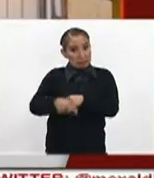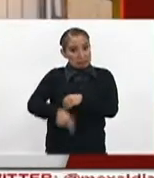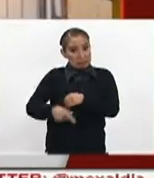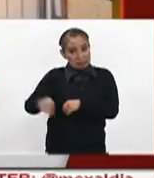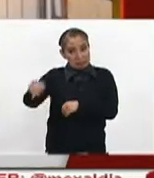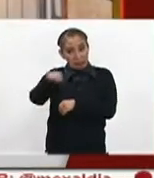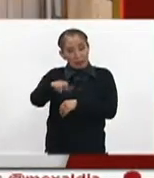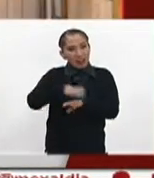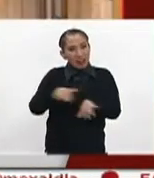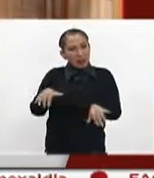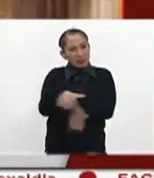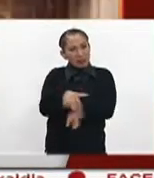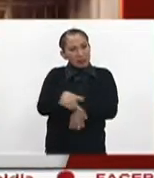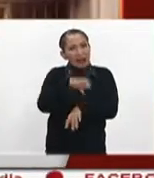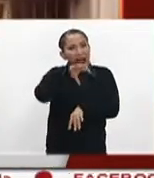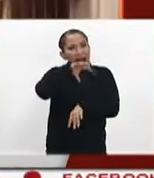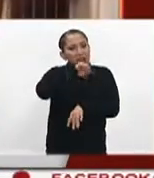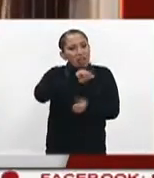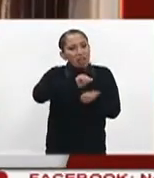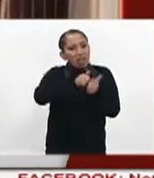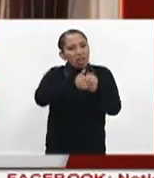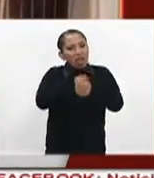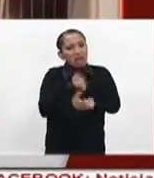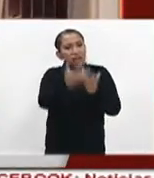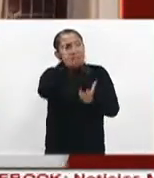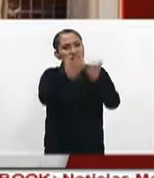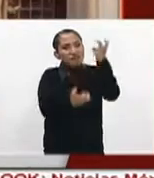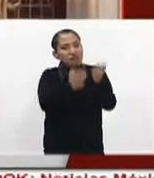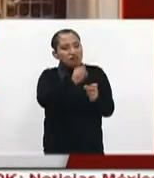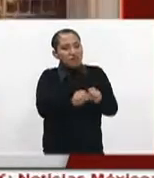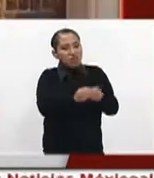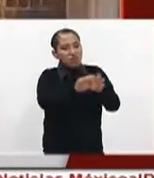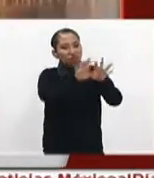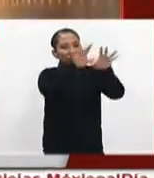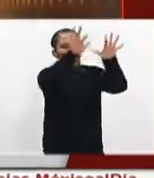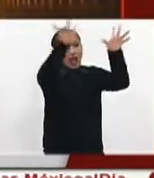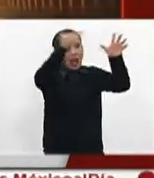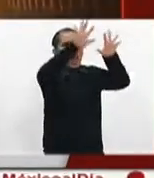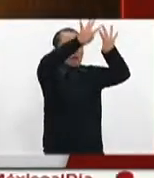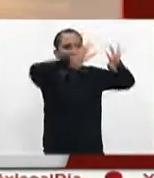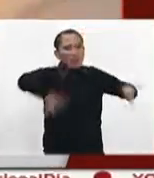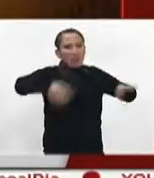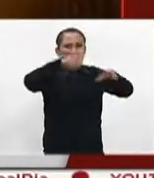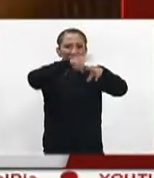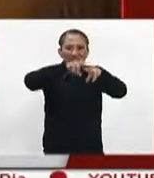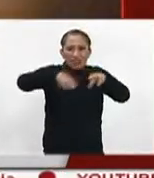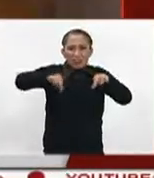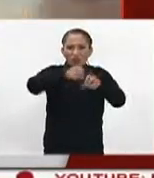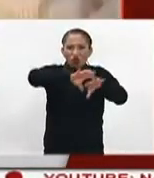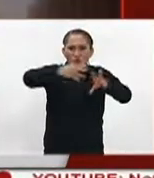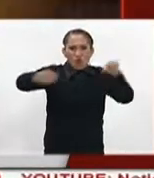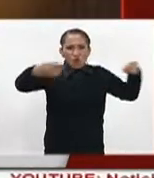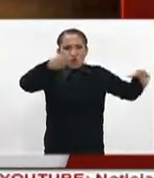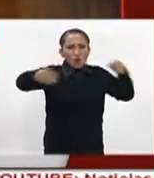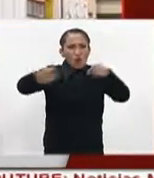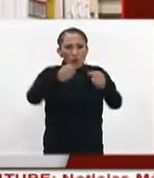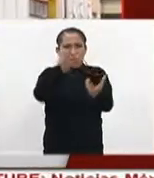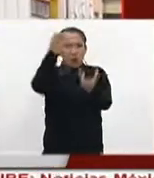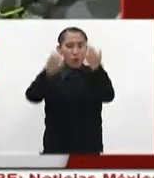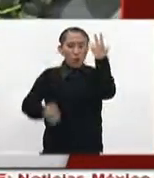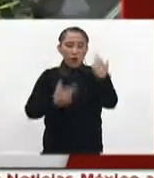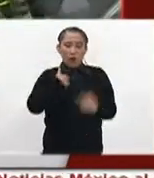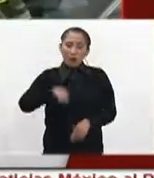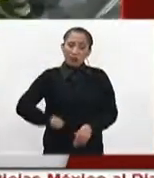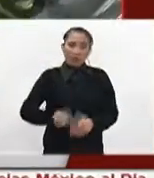peligro porque eso viene el calentamiento se quema el forro puede agarrar la cortina el sillón etcétera un incidente pequeño pues un